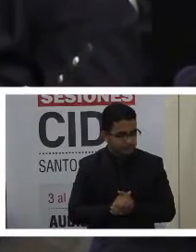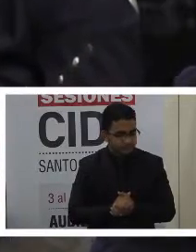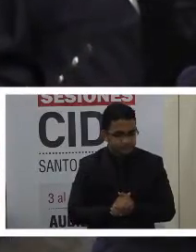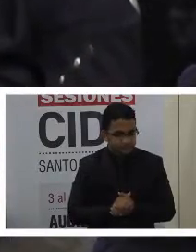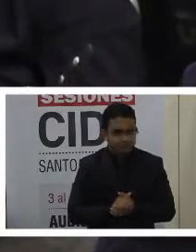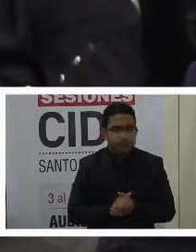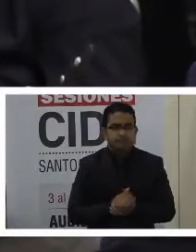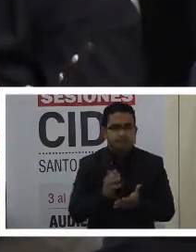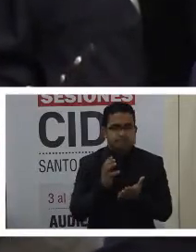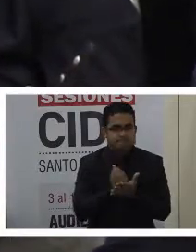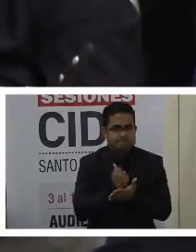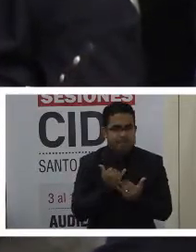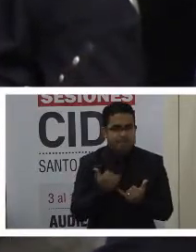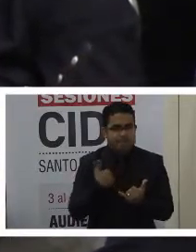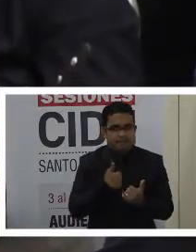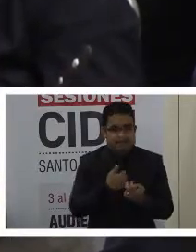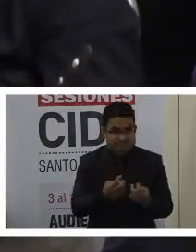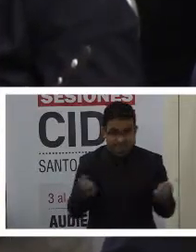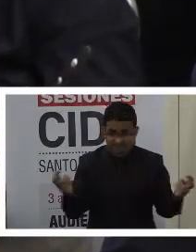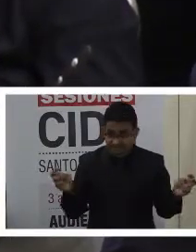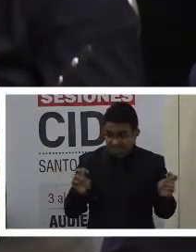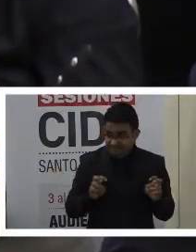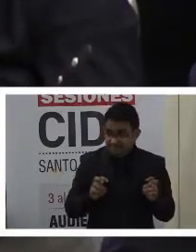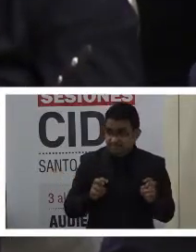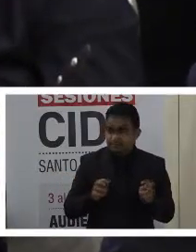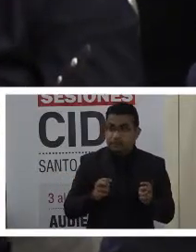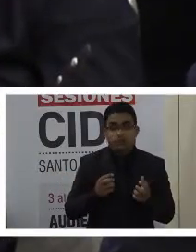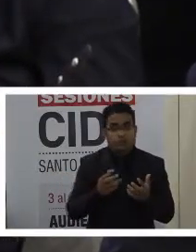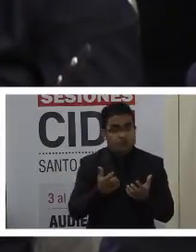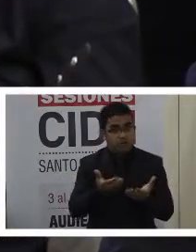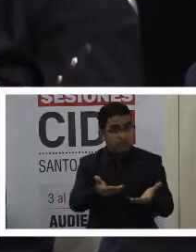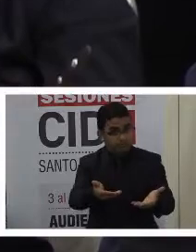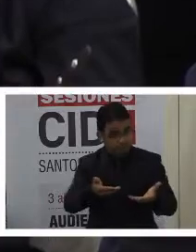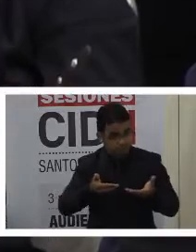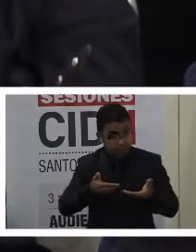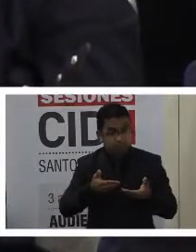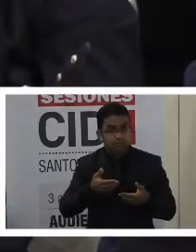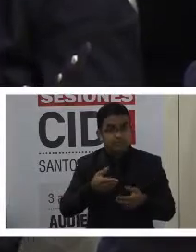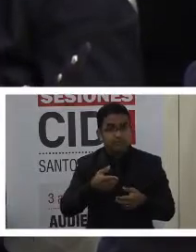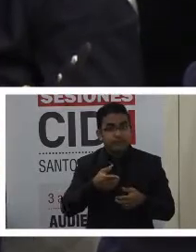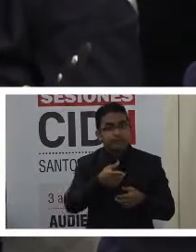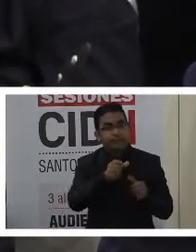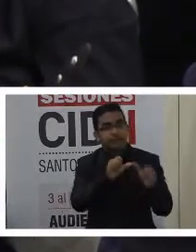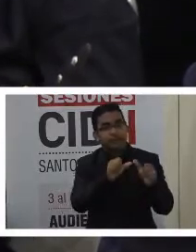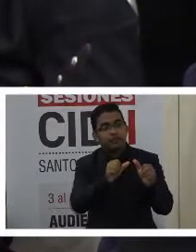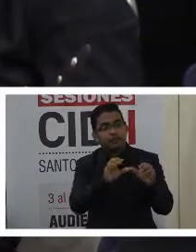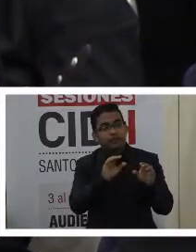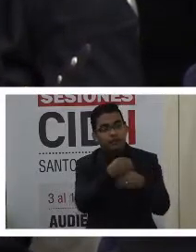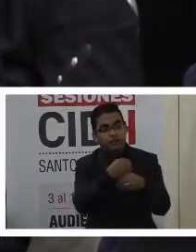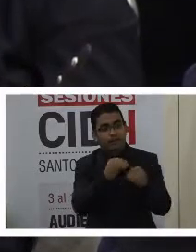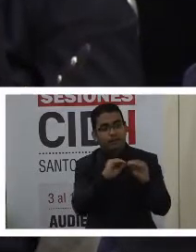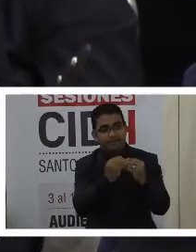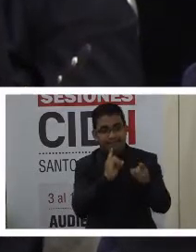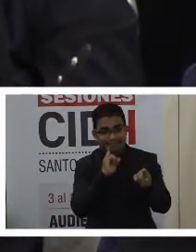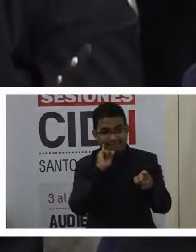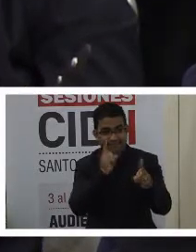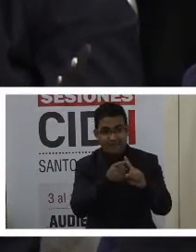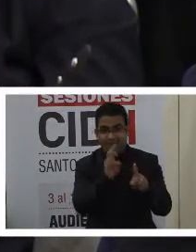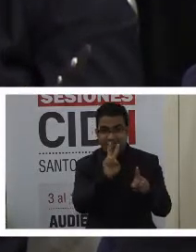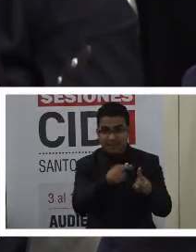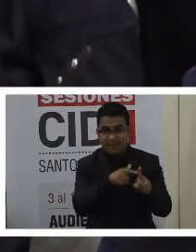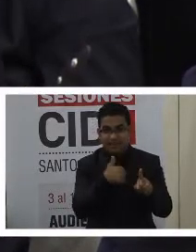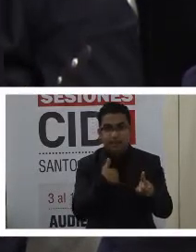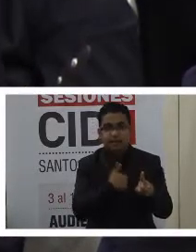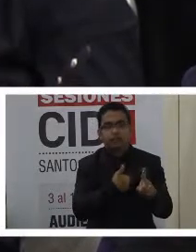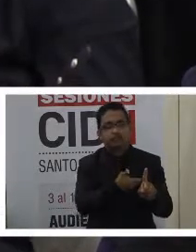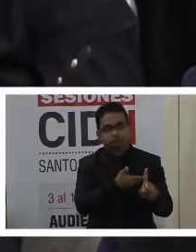Queremos aprovechar este mismo espacio para extenderle una invitación a la Organización de Sordos de Venezuela, que inmediatamente estemos allá en